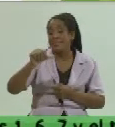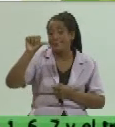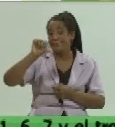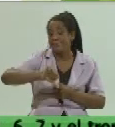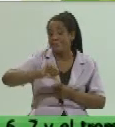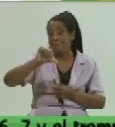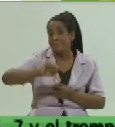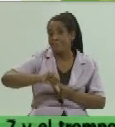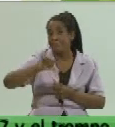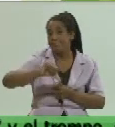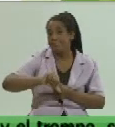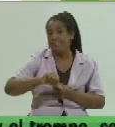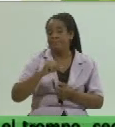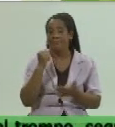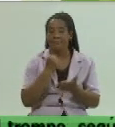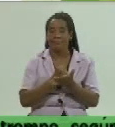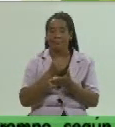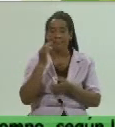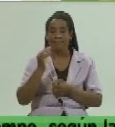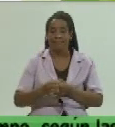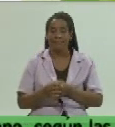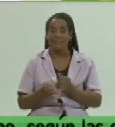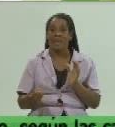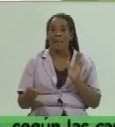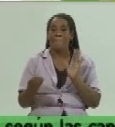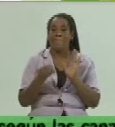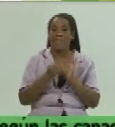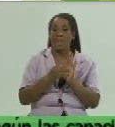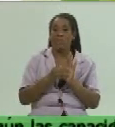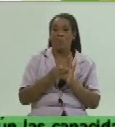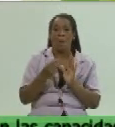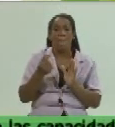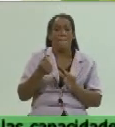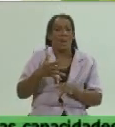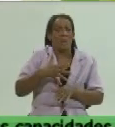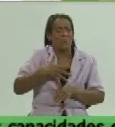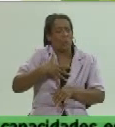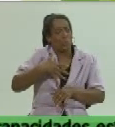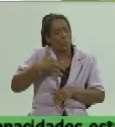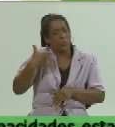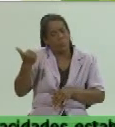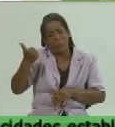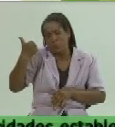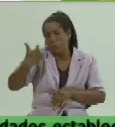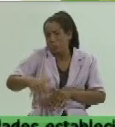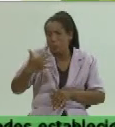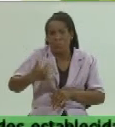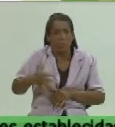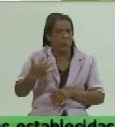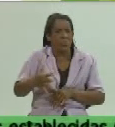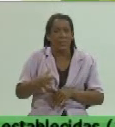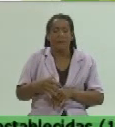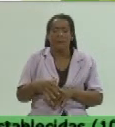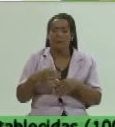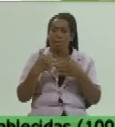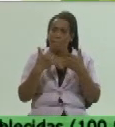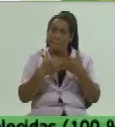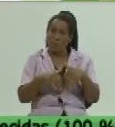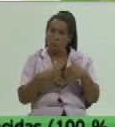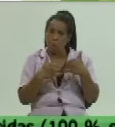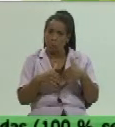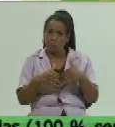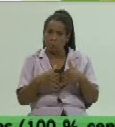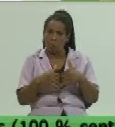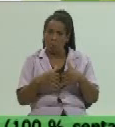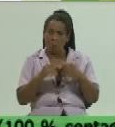oficialmente la aplicación también por precios abusivos y especulativos la elaboración de productos fuera de las normas